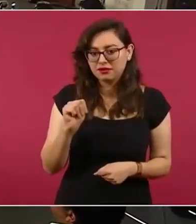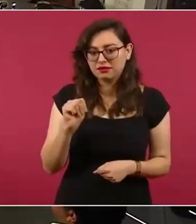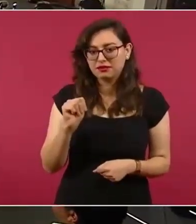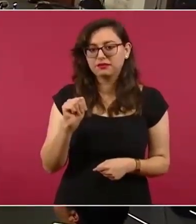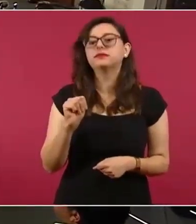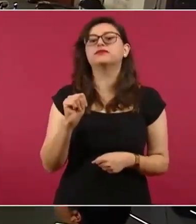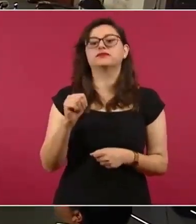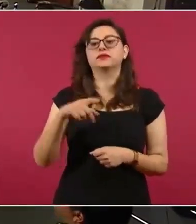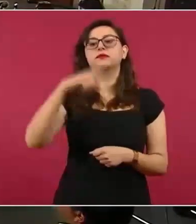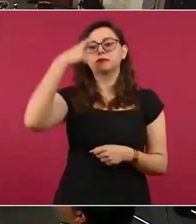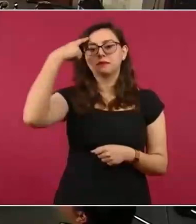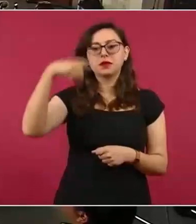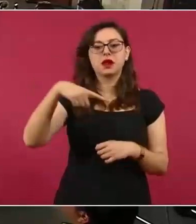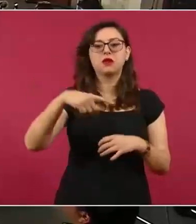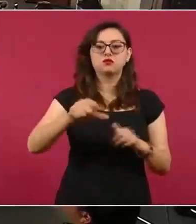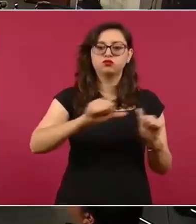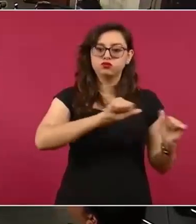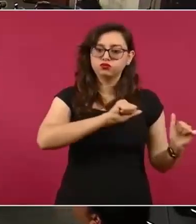Para conmemorar